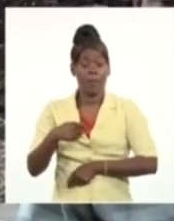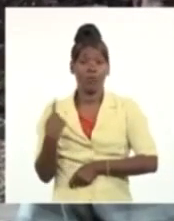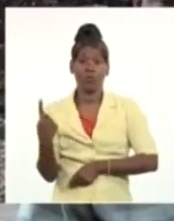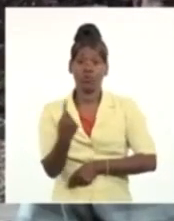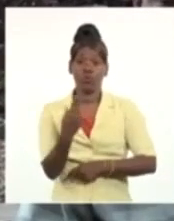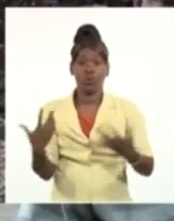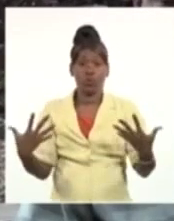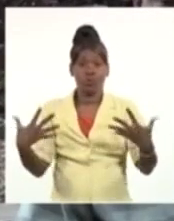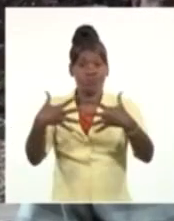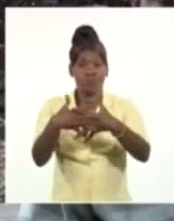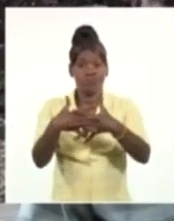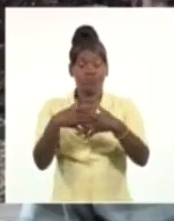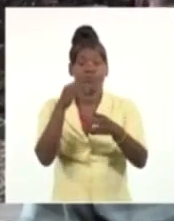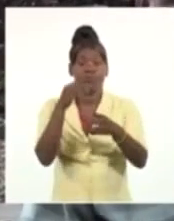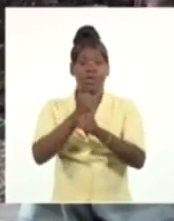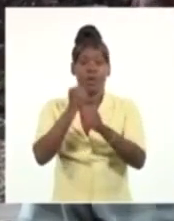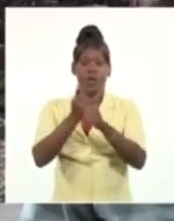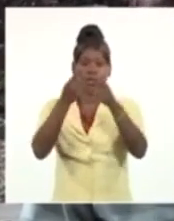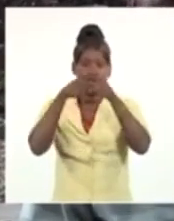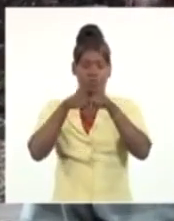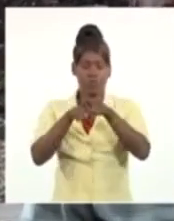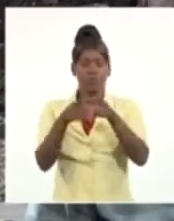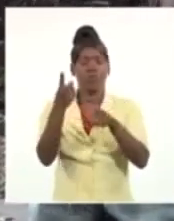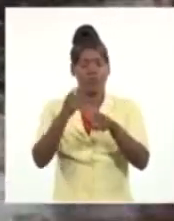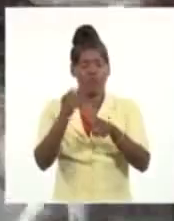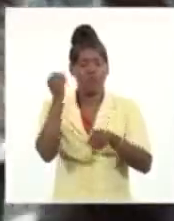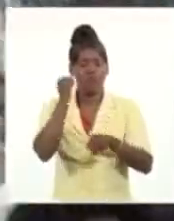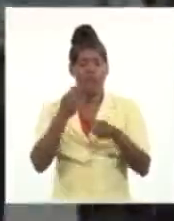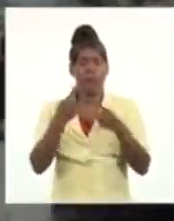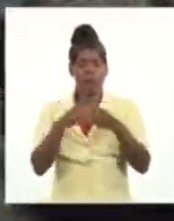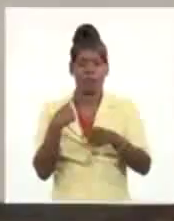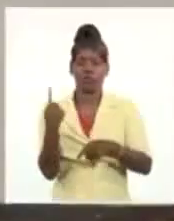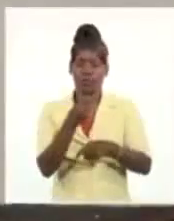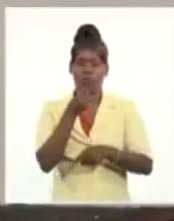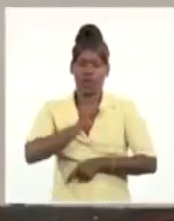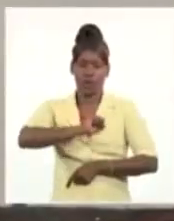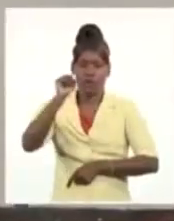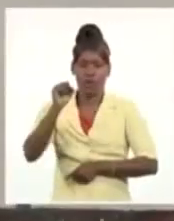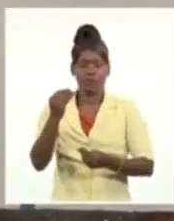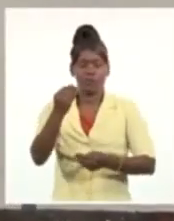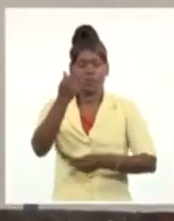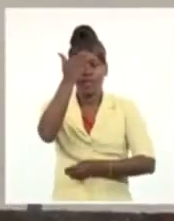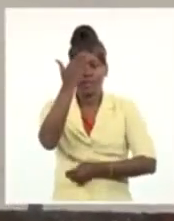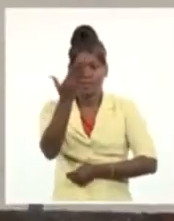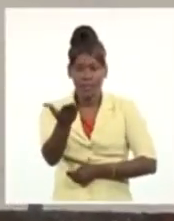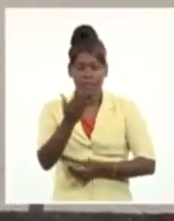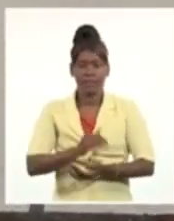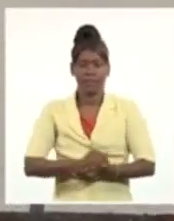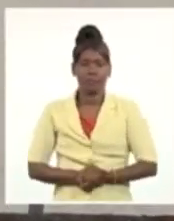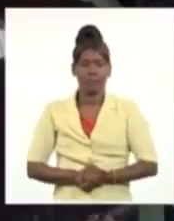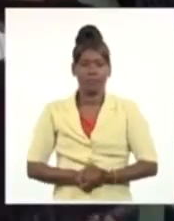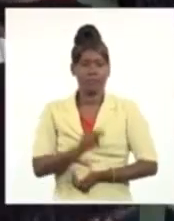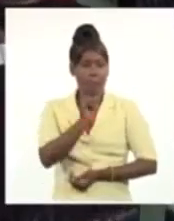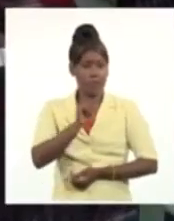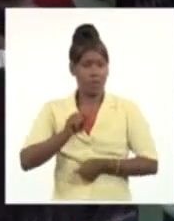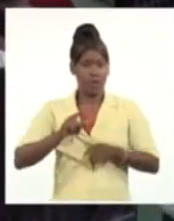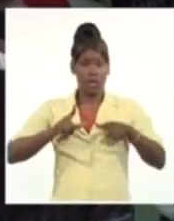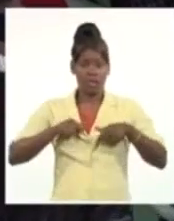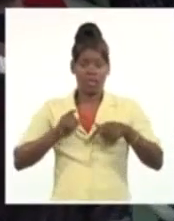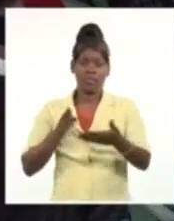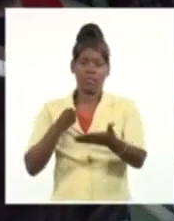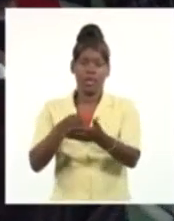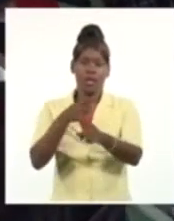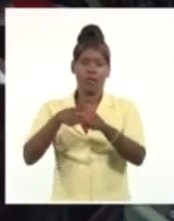tenemos que construirlo entre todos, y hay mucho por hacer y hay mucho por trabajar. Muchas gracias. Los candidatos a diputados llegaron también hasta la Escuela de